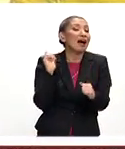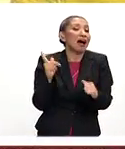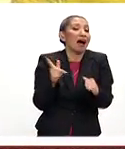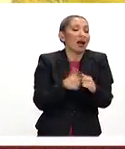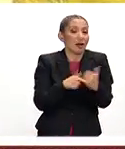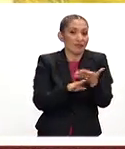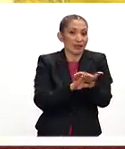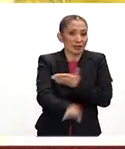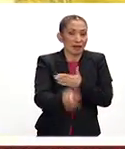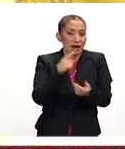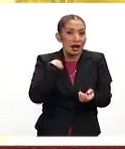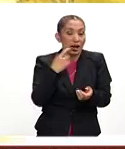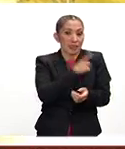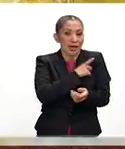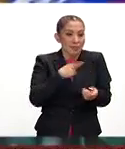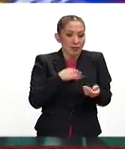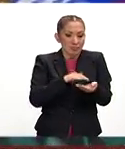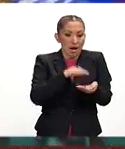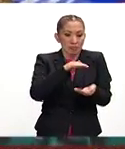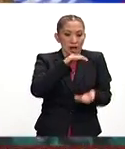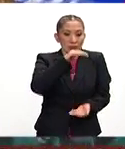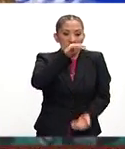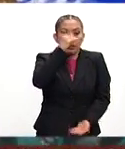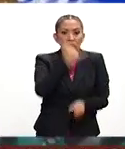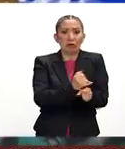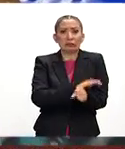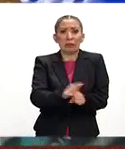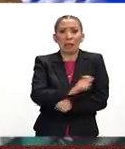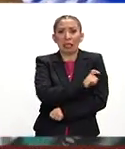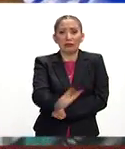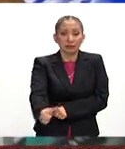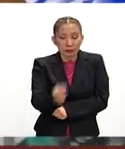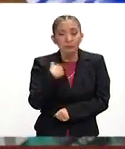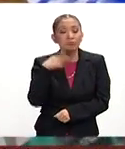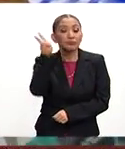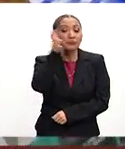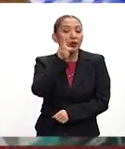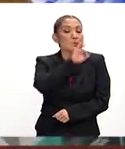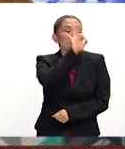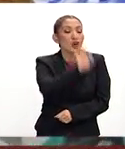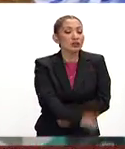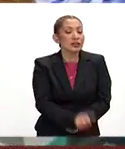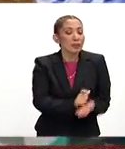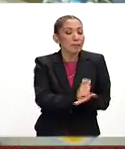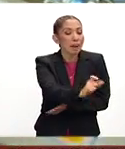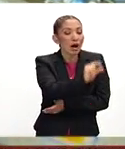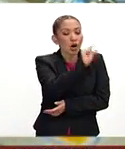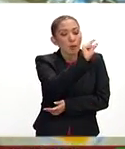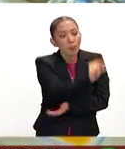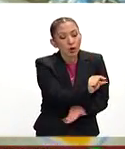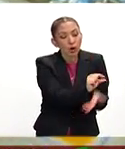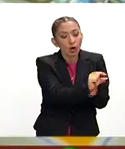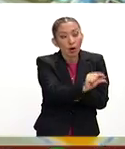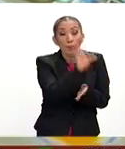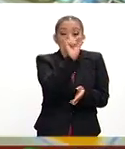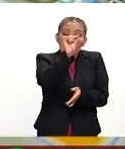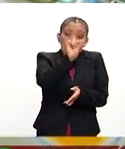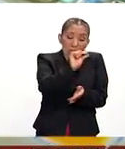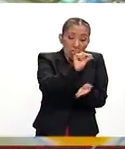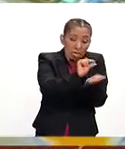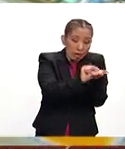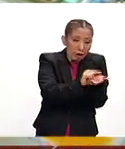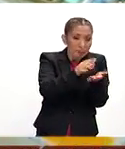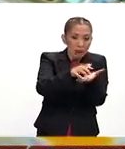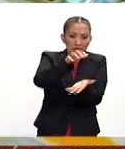Así evitará que la deuda se incremente hasta que sea imposible pagarla. Verifique el porcentaje de su pago mínimo, ya que entre más pequeño sea,